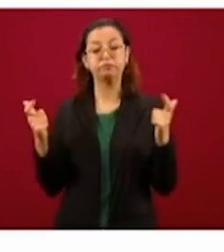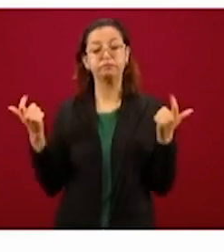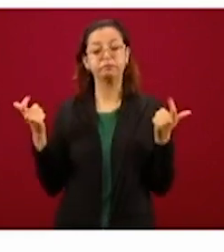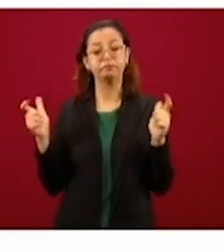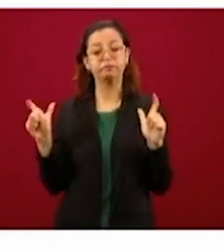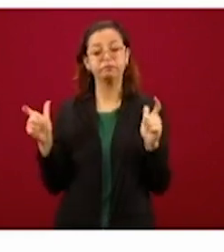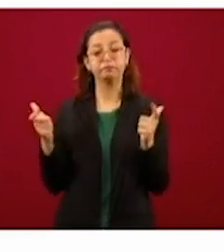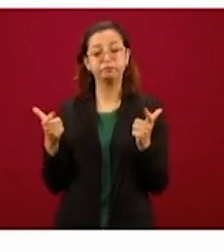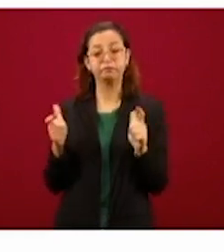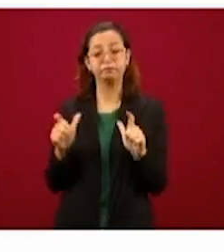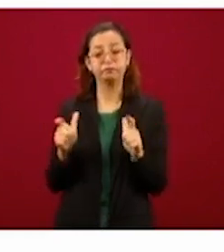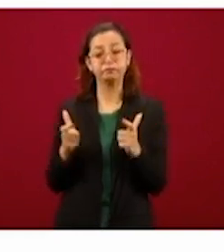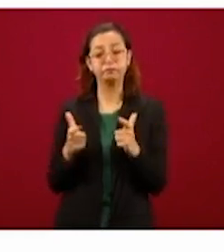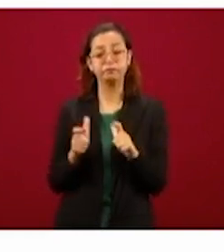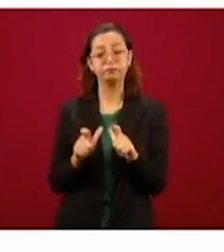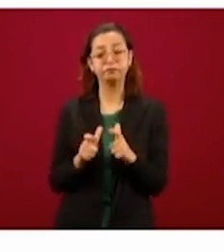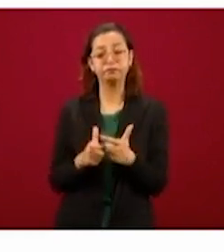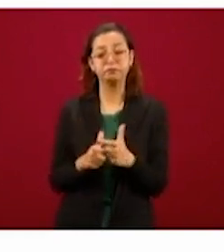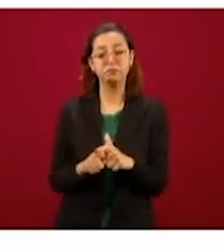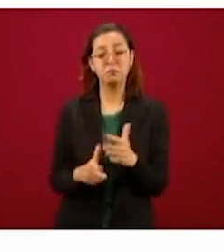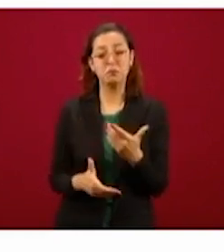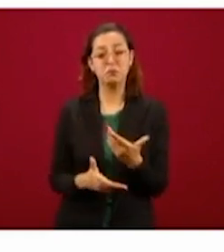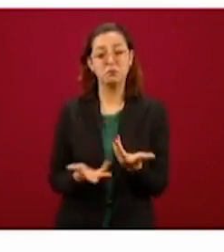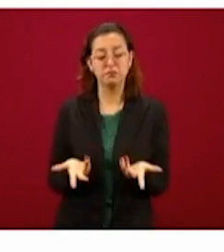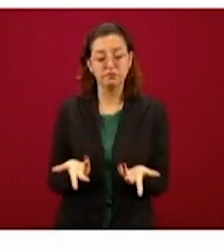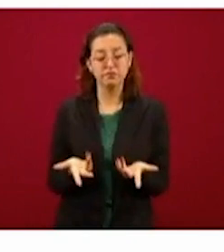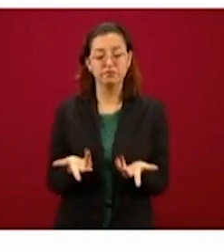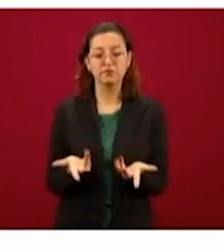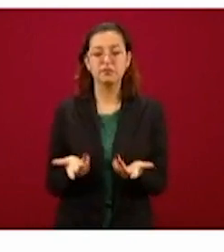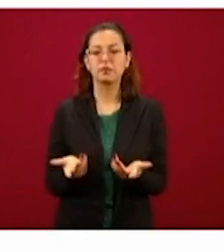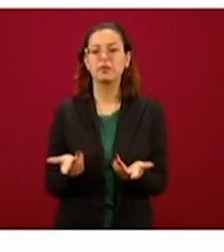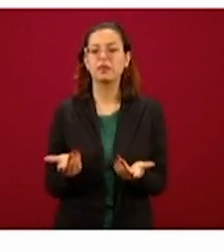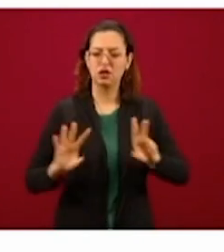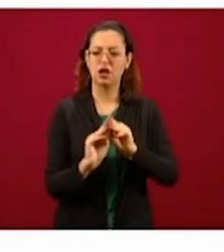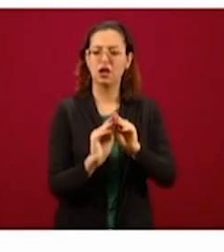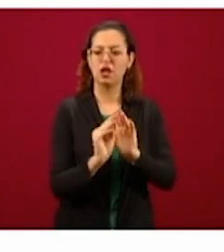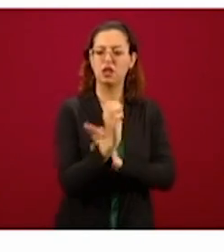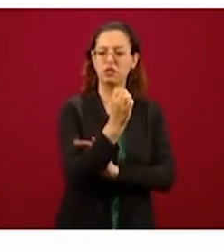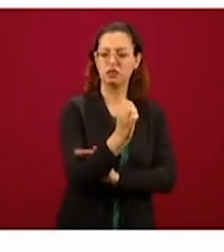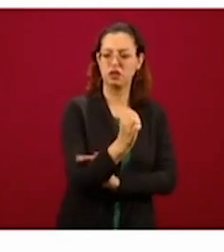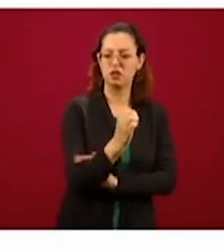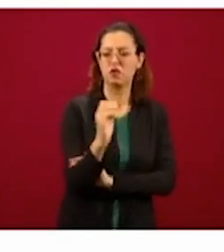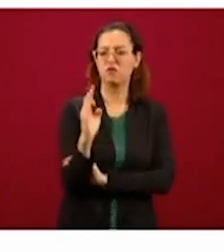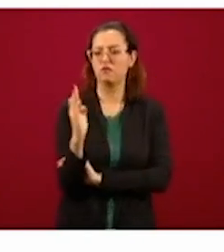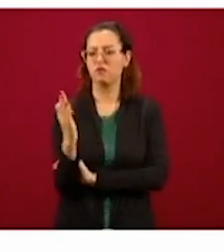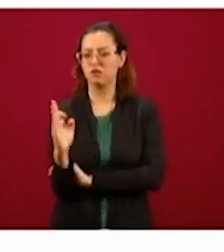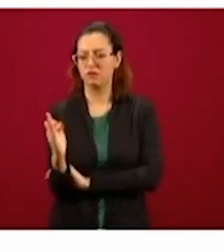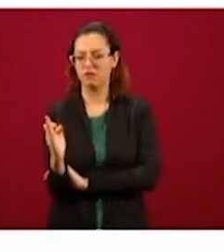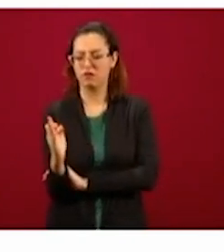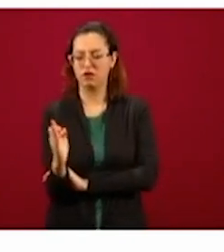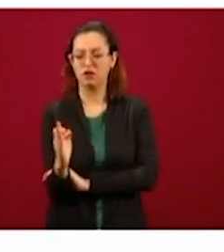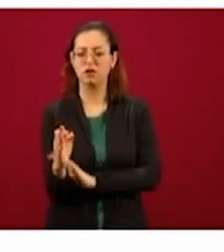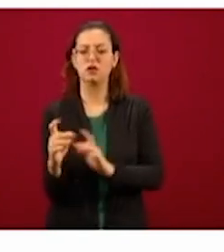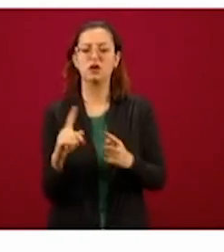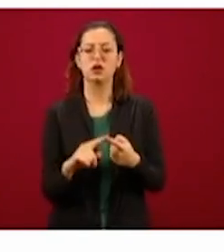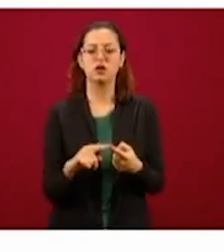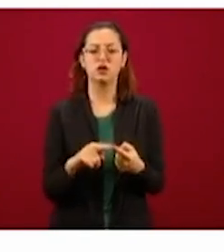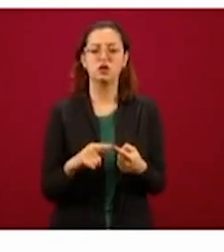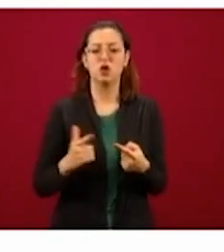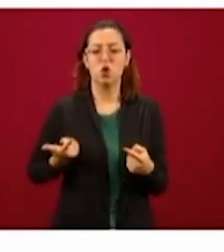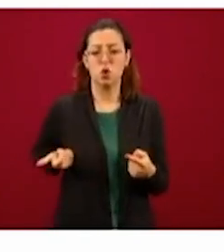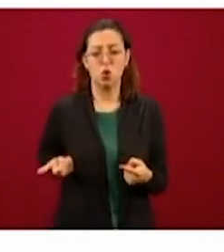sostenida, así sea de manera marginal. En cifras absolutas, Guanajuato